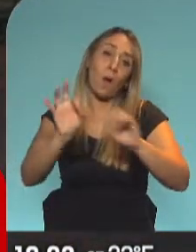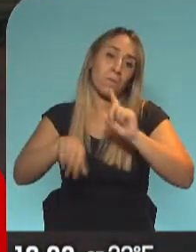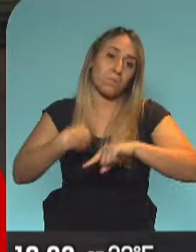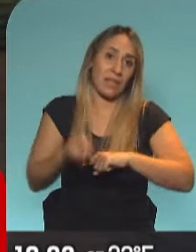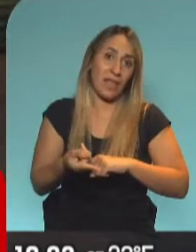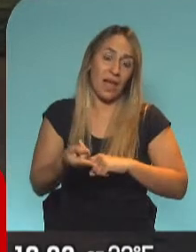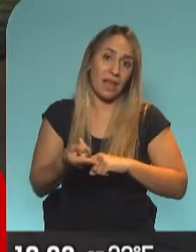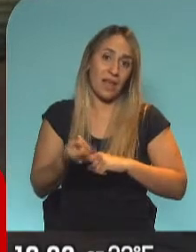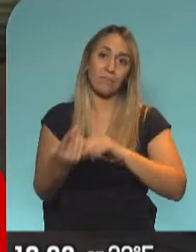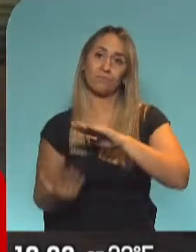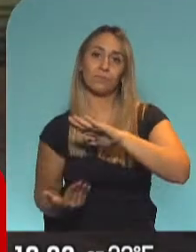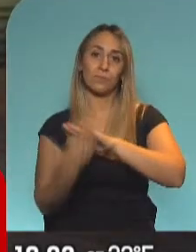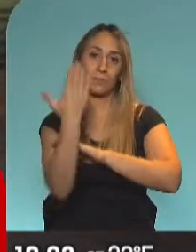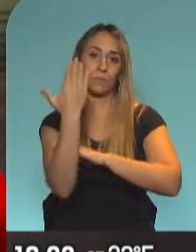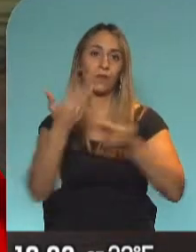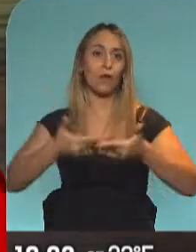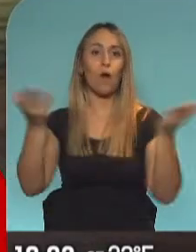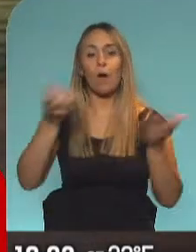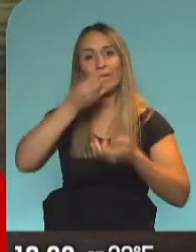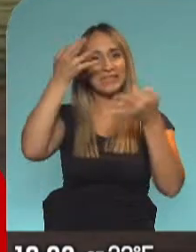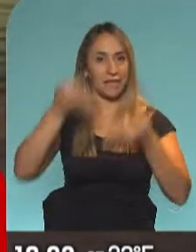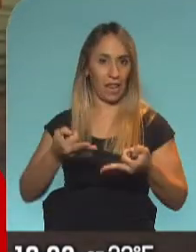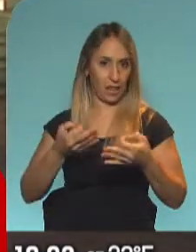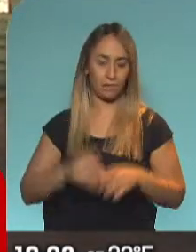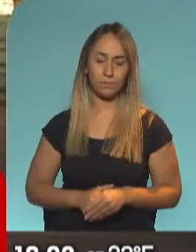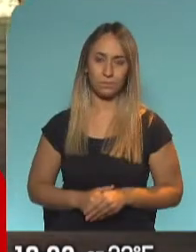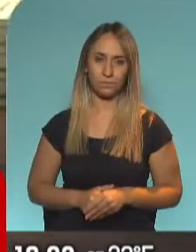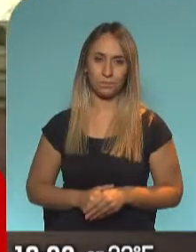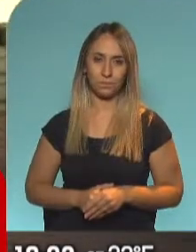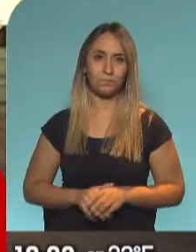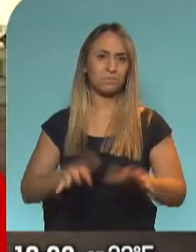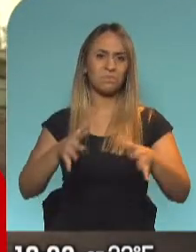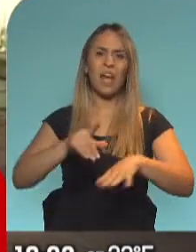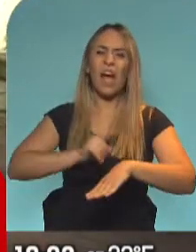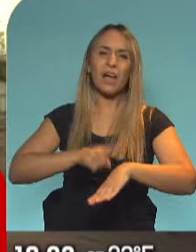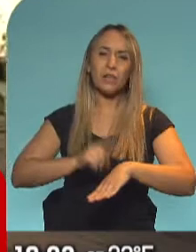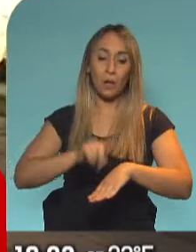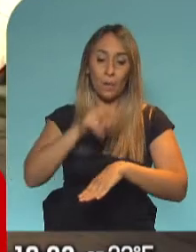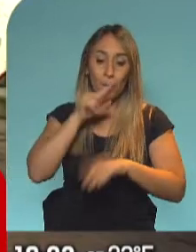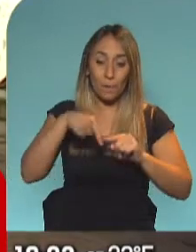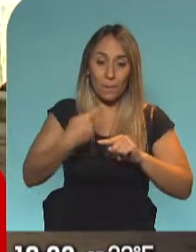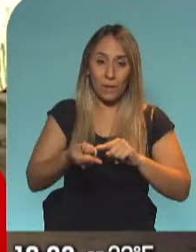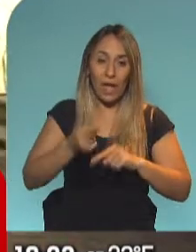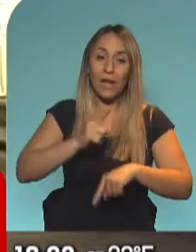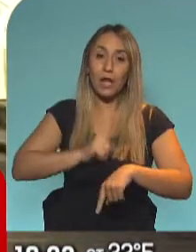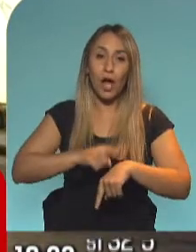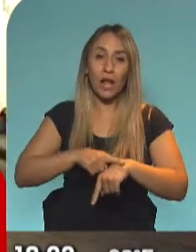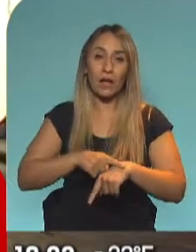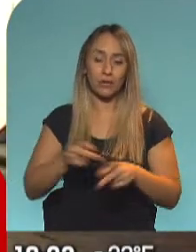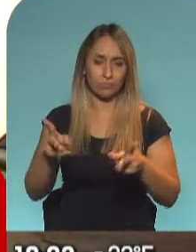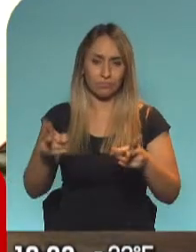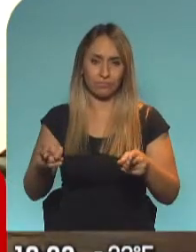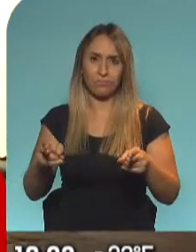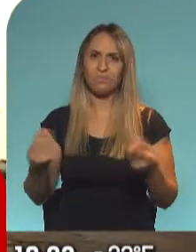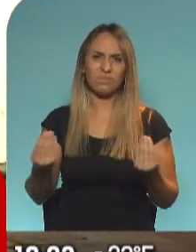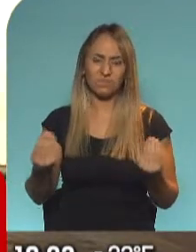se va a publicar en el boletín oficial. ¿A qué hora? ¿A partir de qué hora del viernes serían estas restricciones? Con la